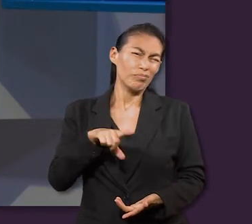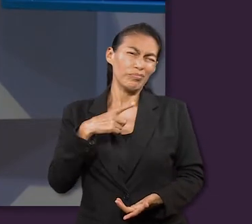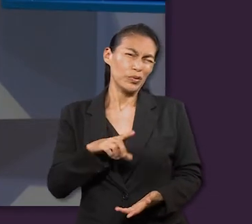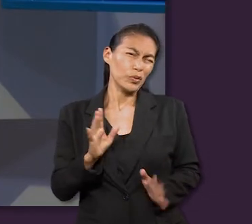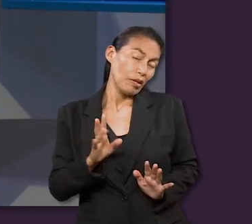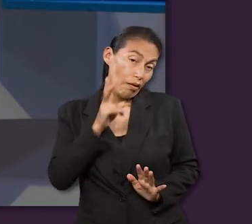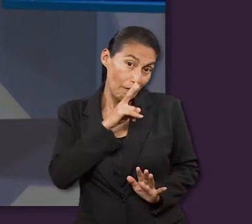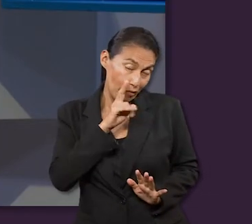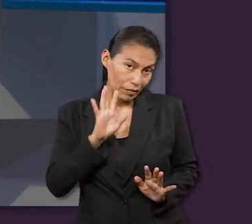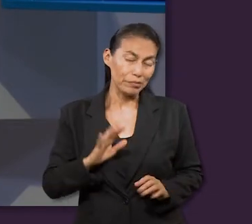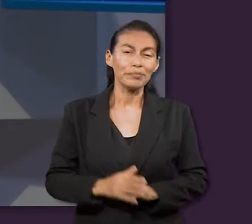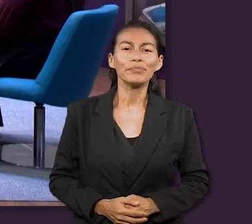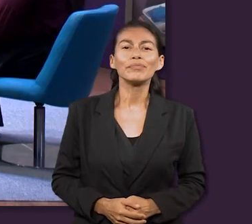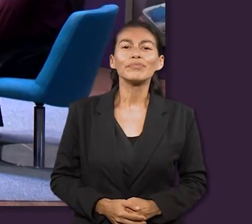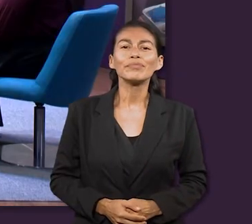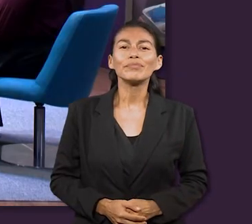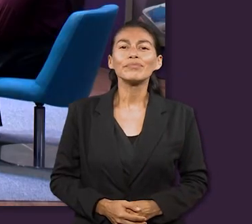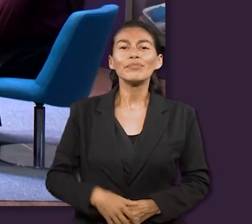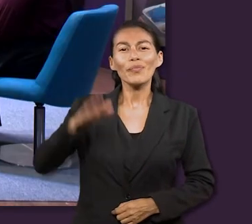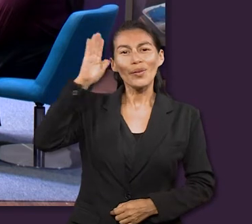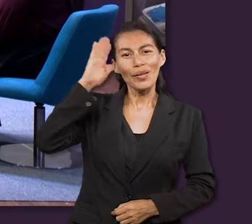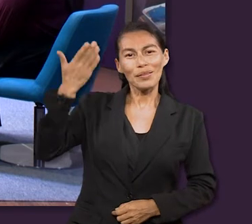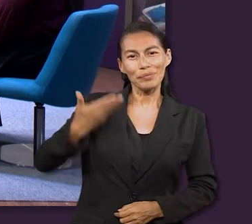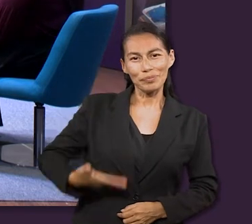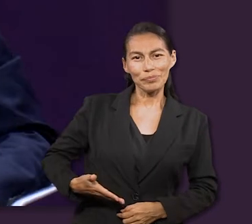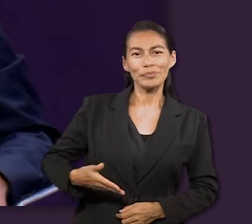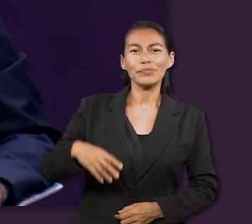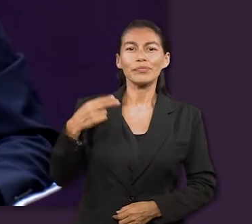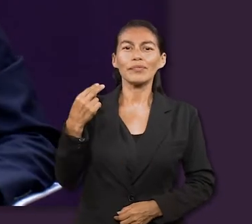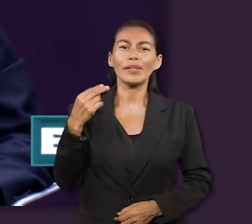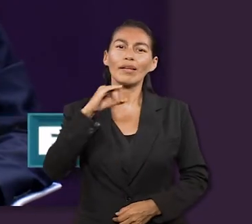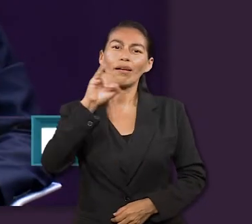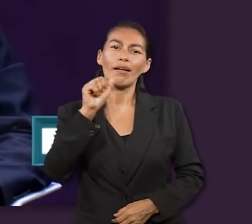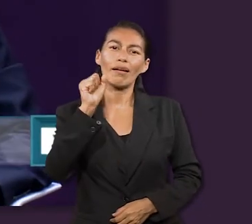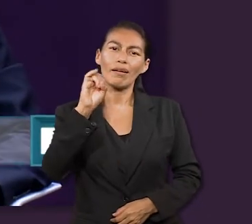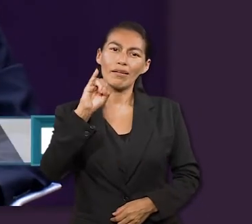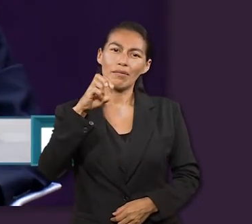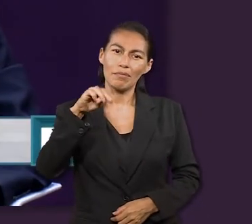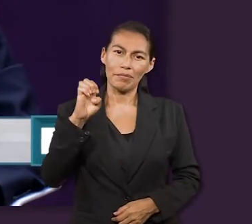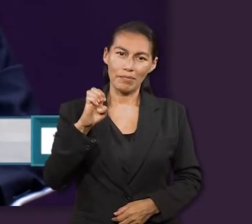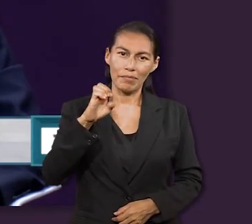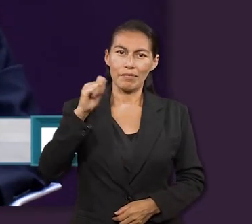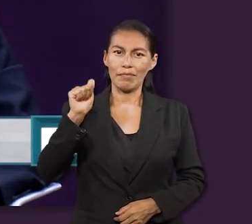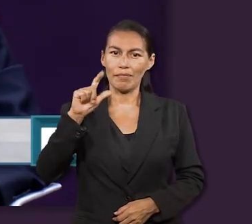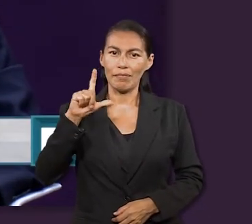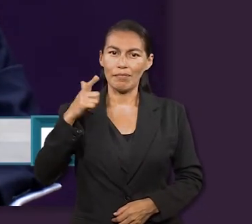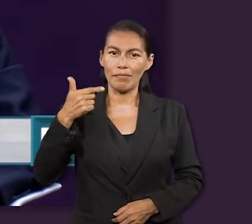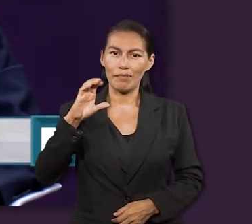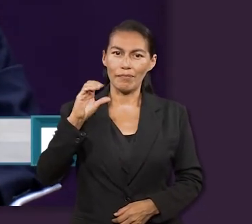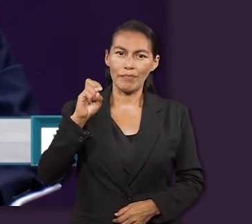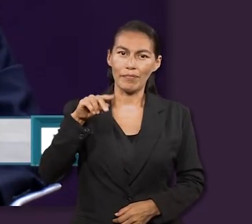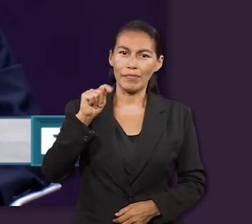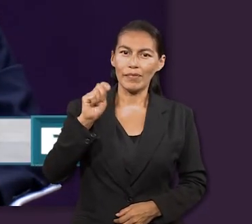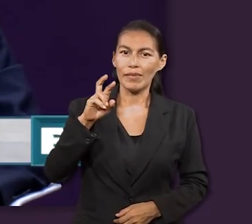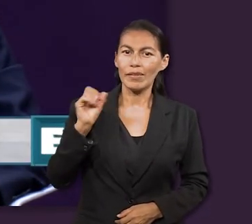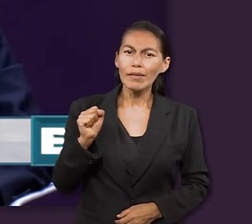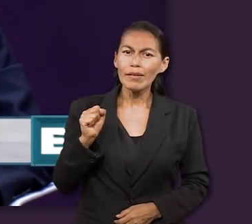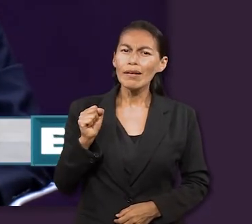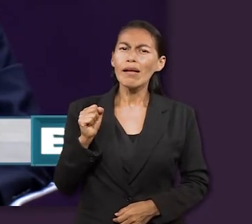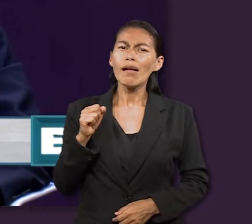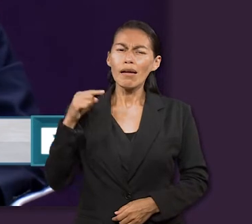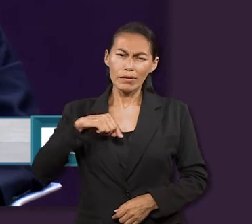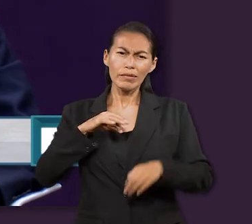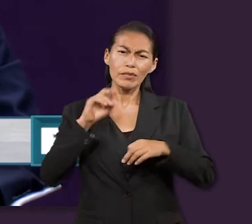o no les gustan, así que vamos a conocerlos. Hola, ¿qué tal? Mi nombre es Jaime Alcántara, trabajo aquí en la universidad.